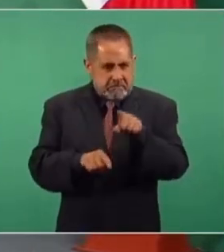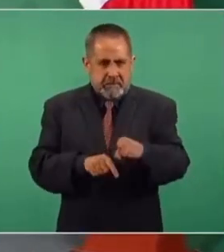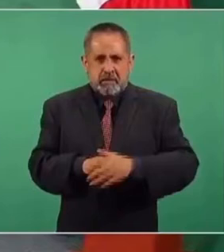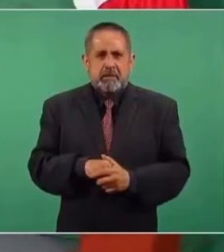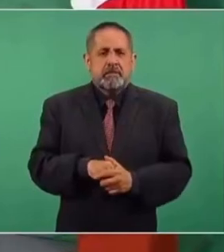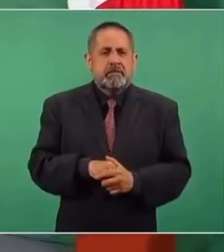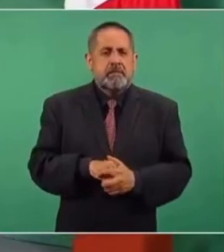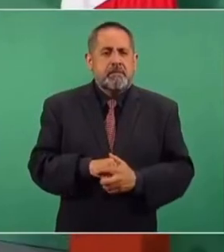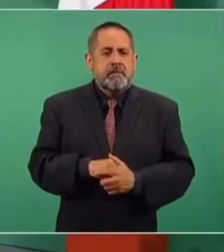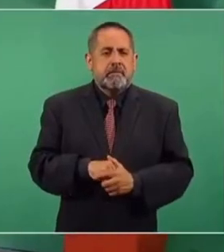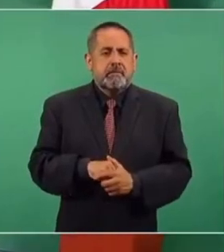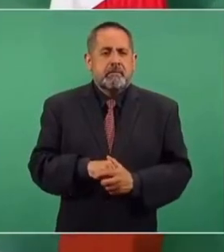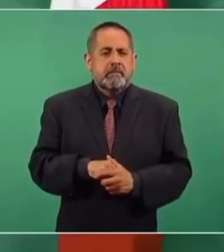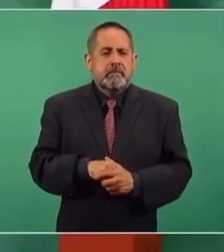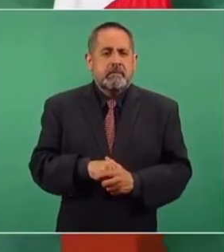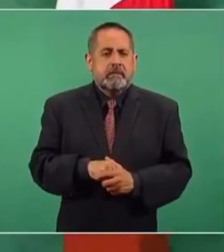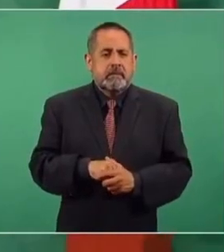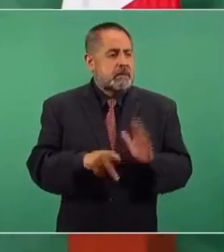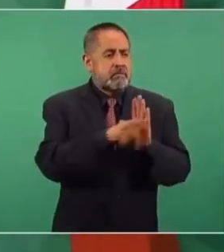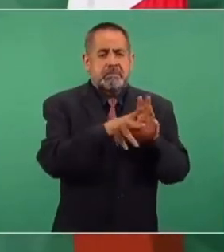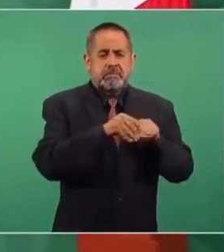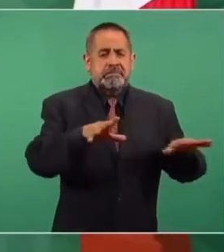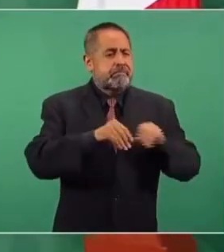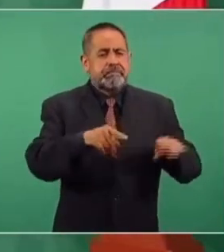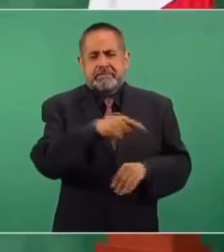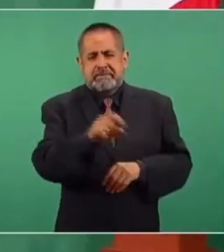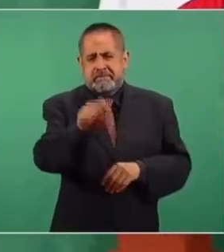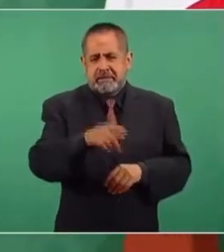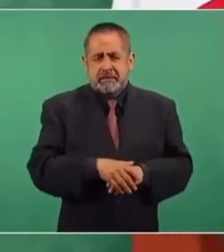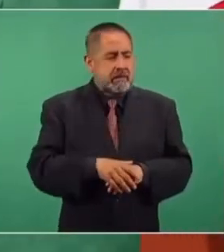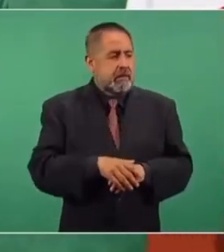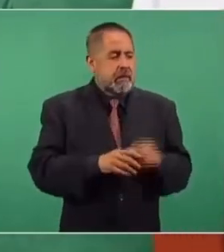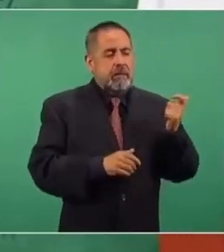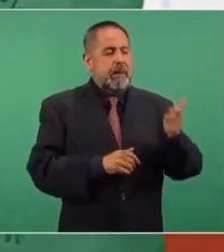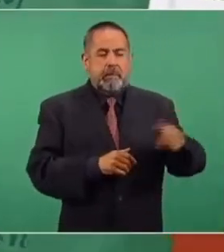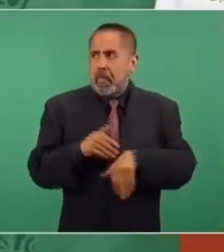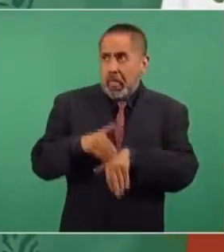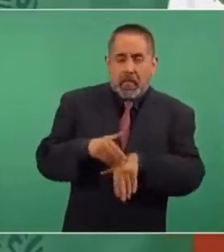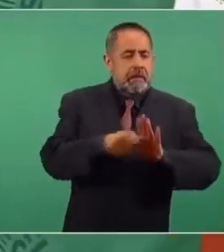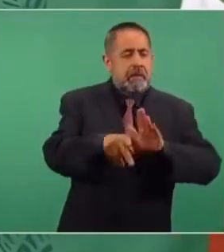en la prensa, vendida o alquilada,